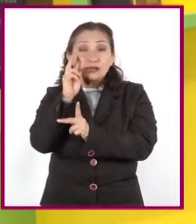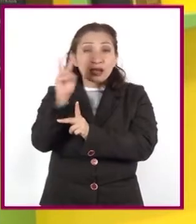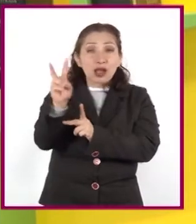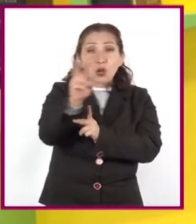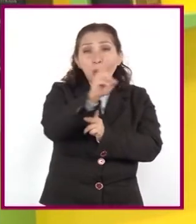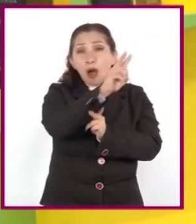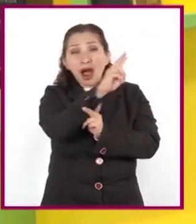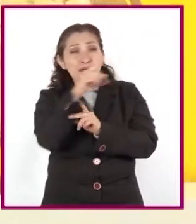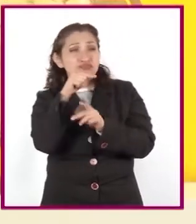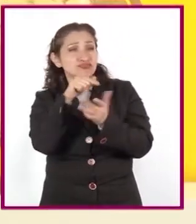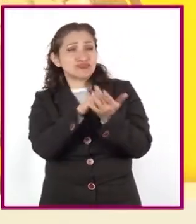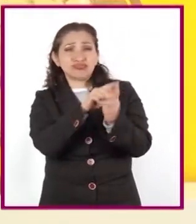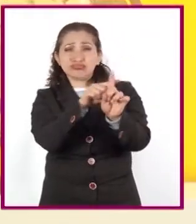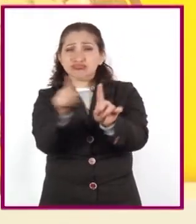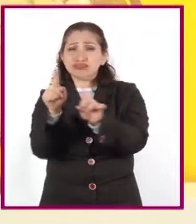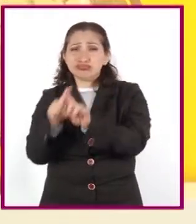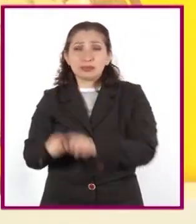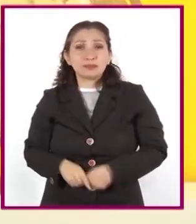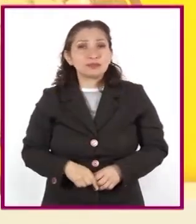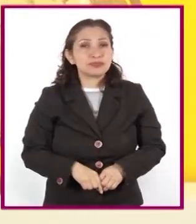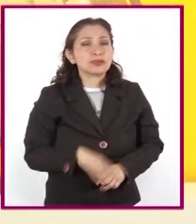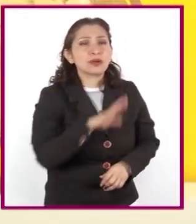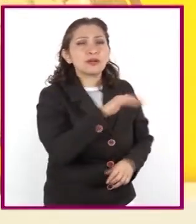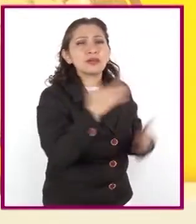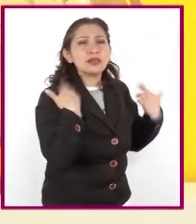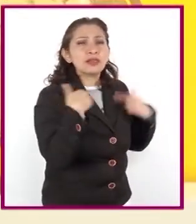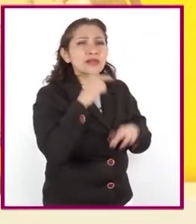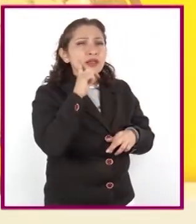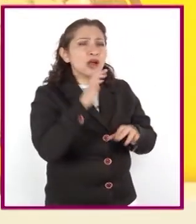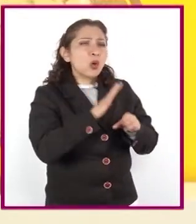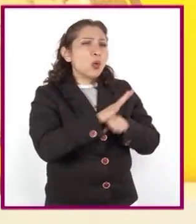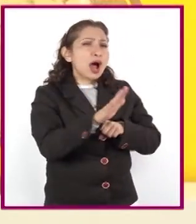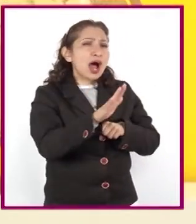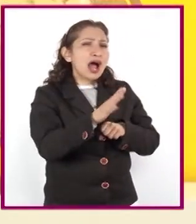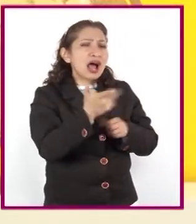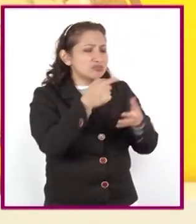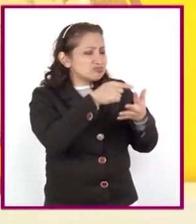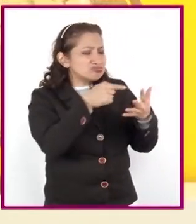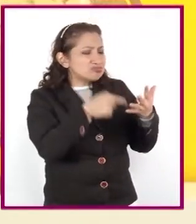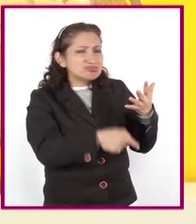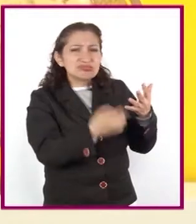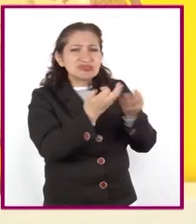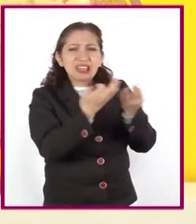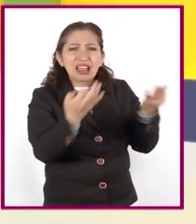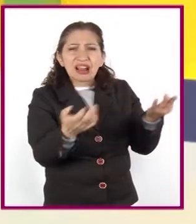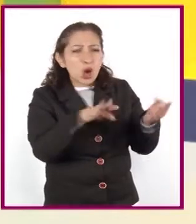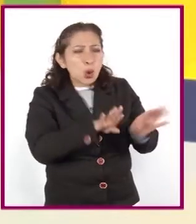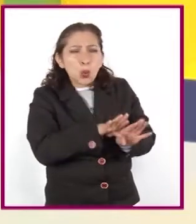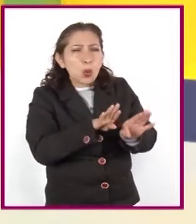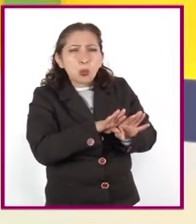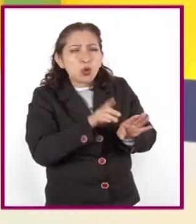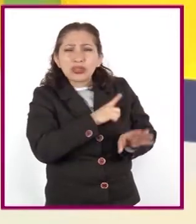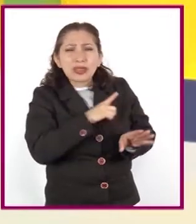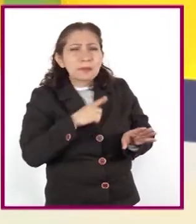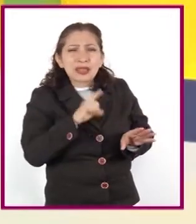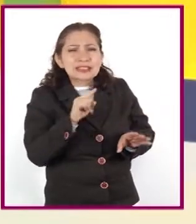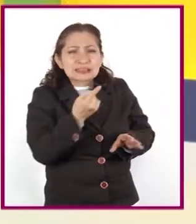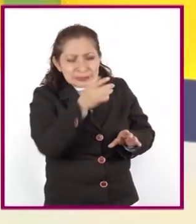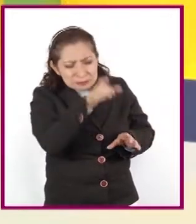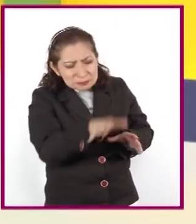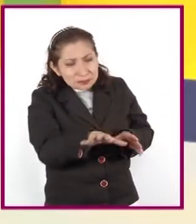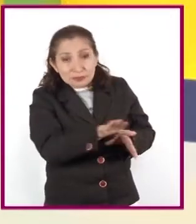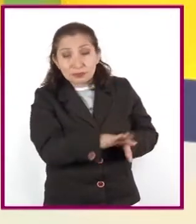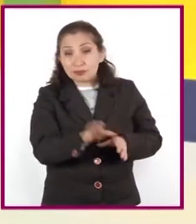muy diversos. Maestra, ¿cuáles son esas condiciones geográficas? Por ejemplo,